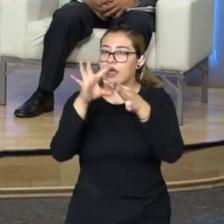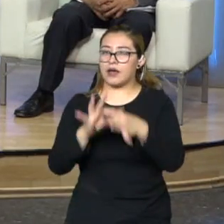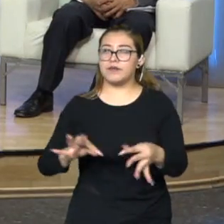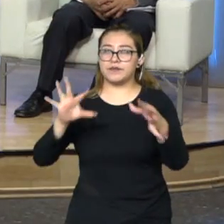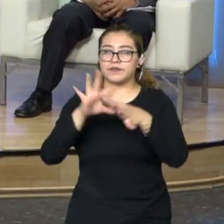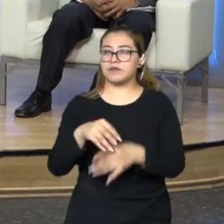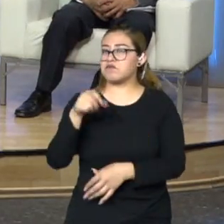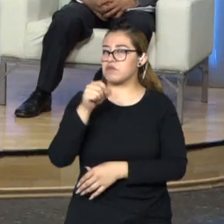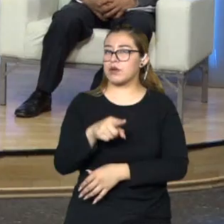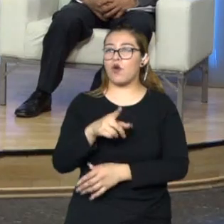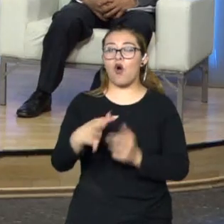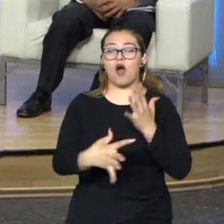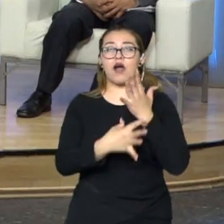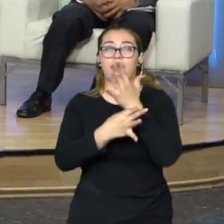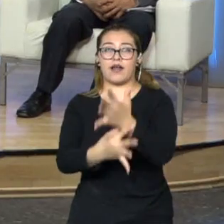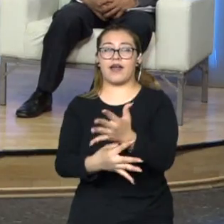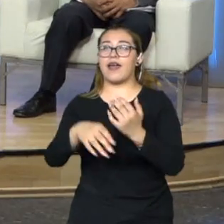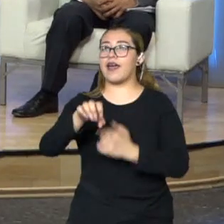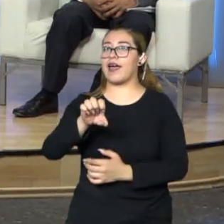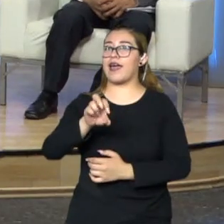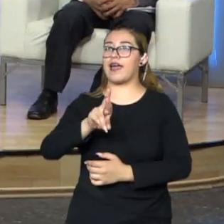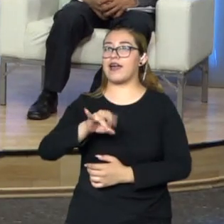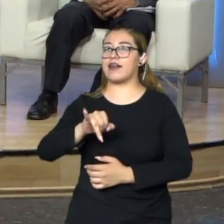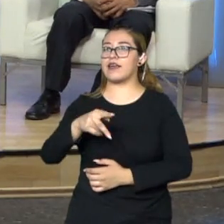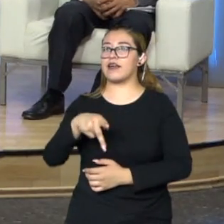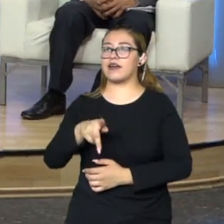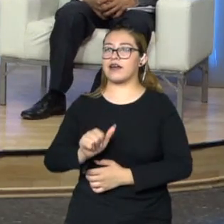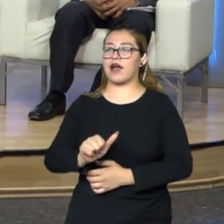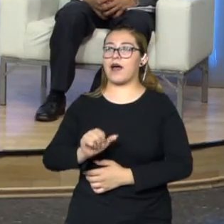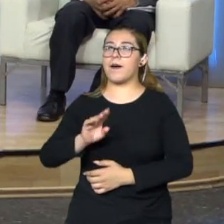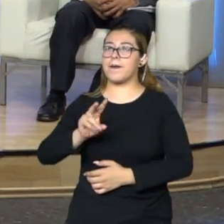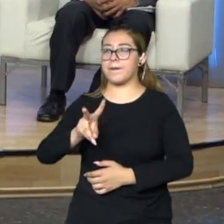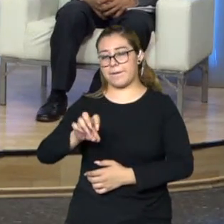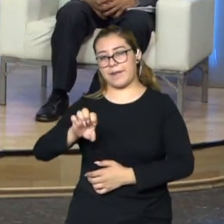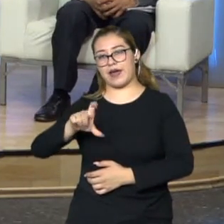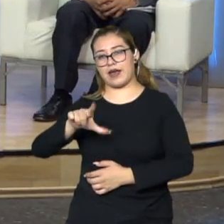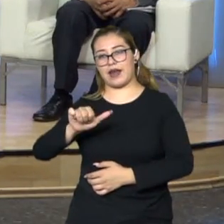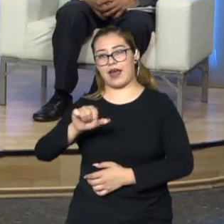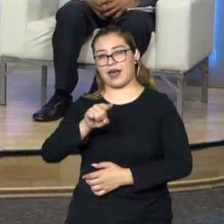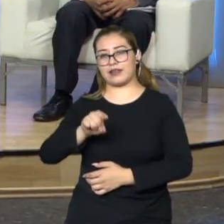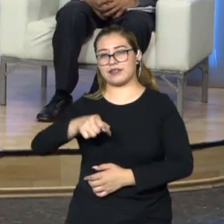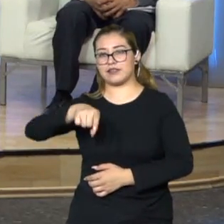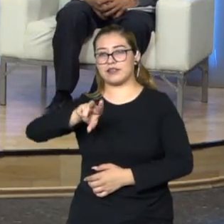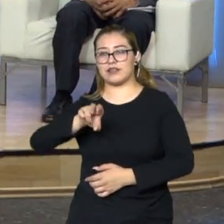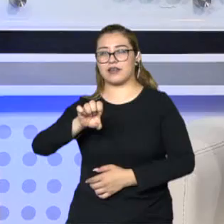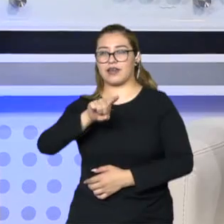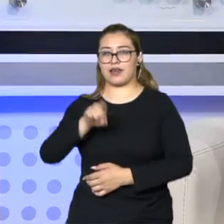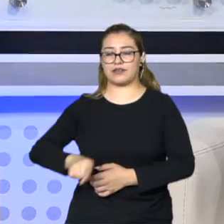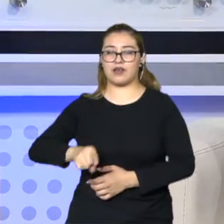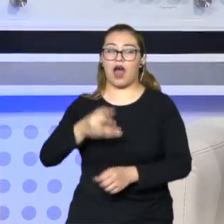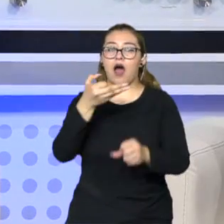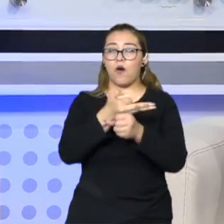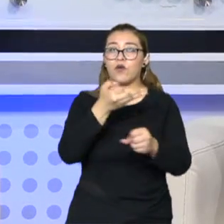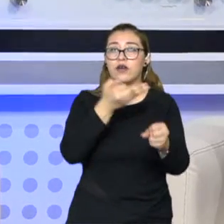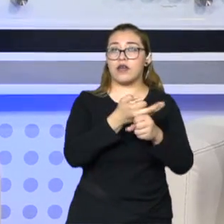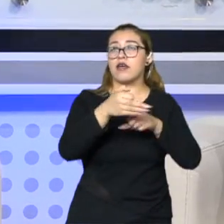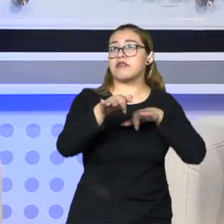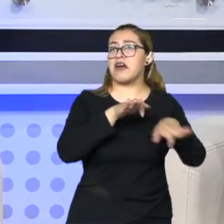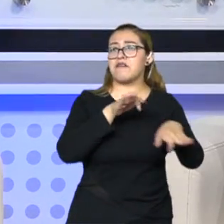propia Erika Velázquez en su intervención, pago compañeros, amable auditorio, se está trabajando en